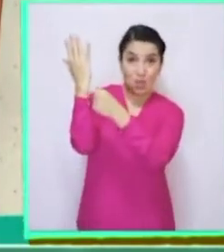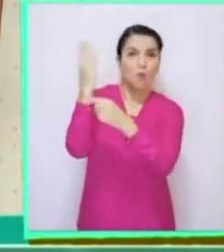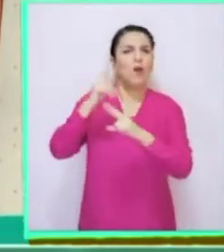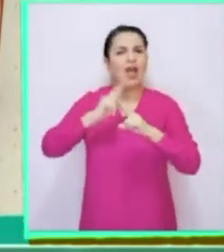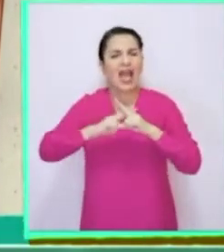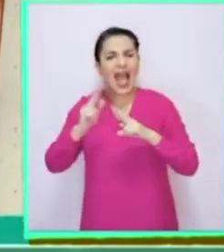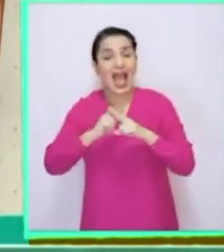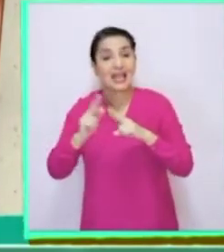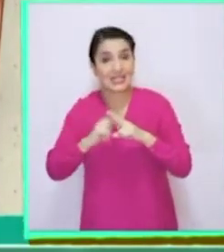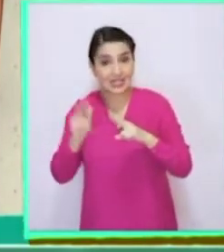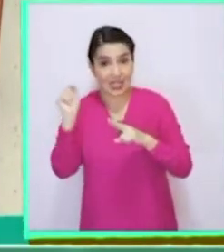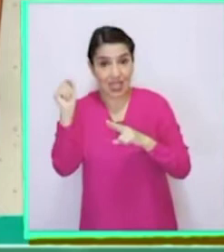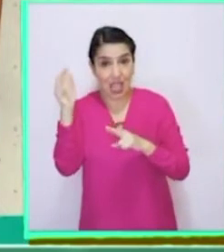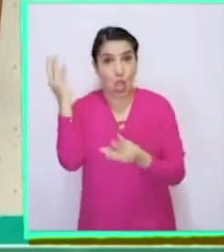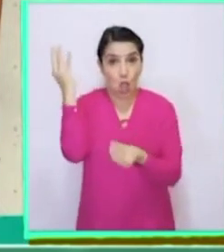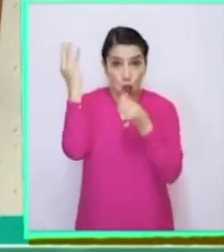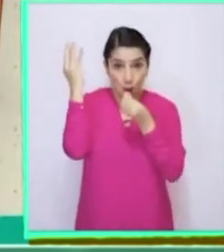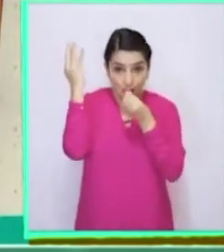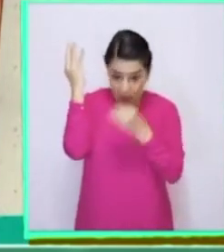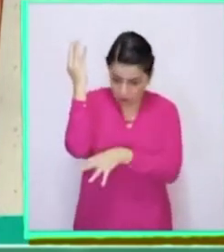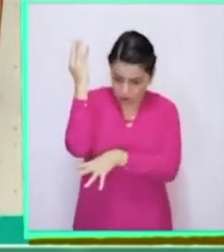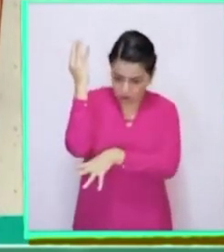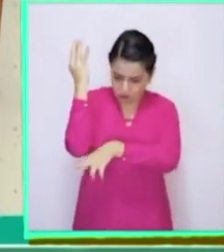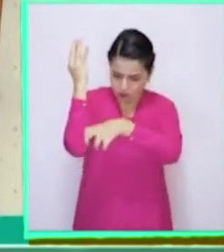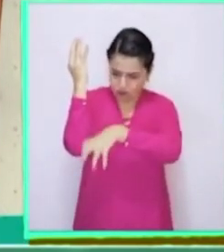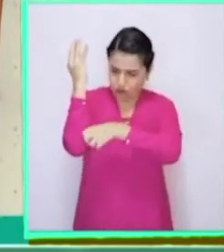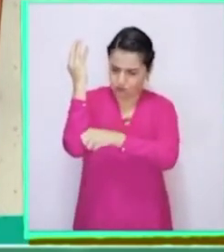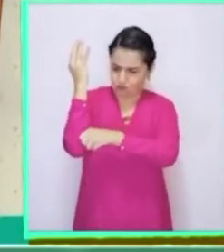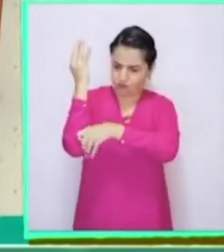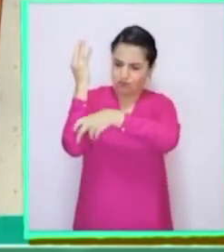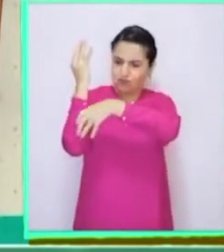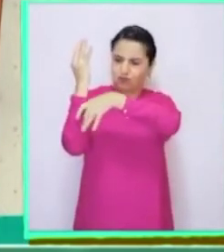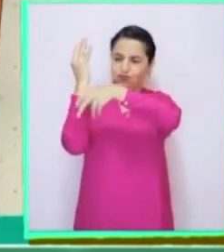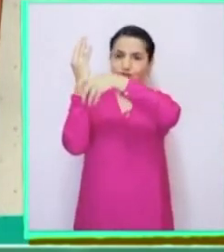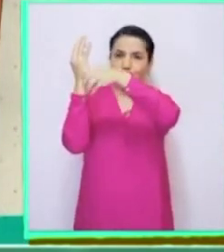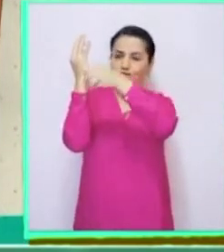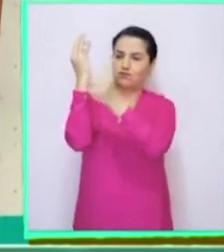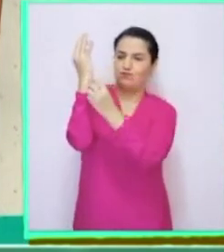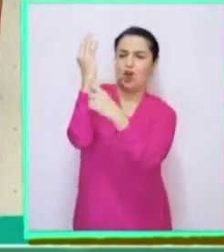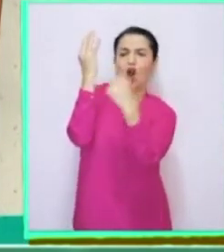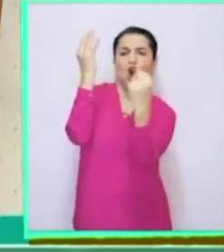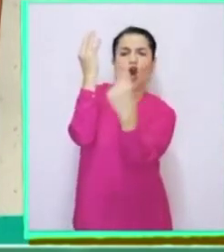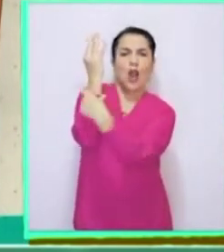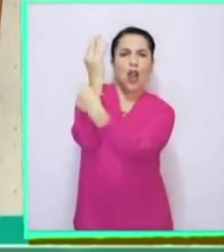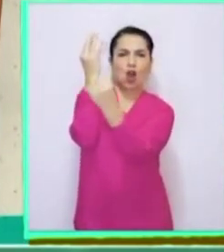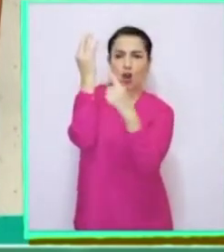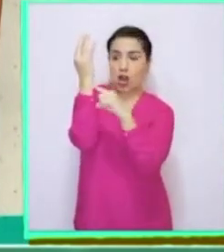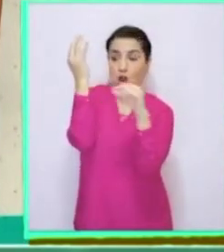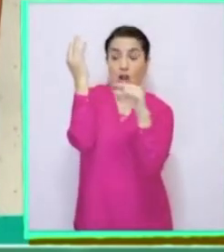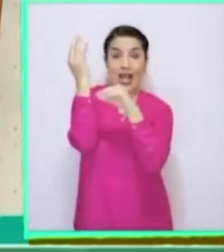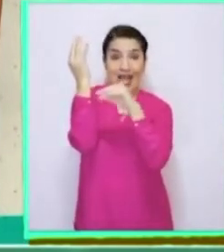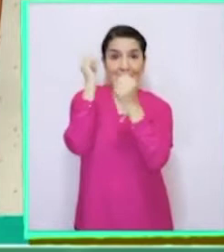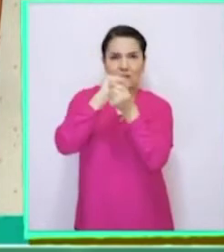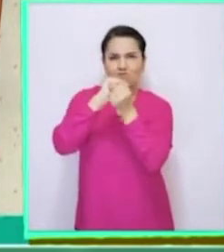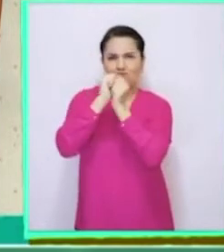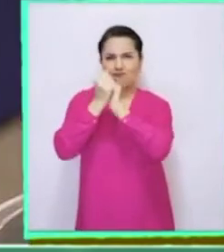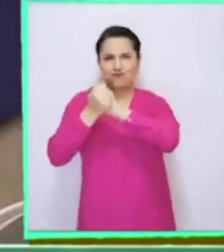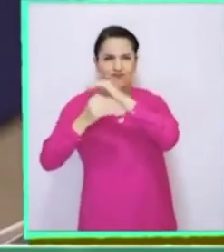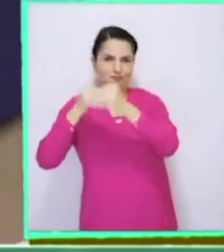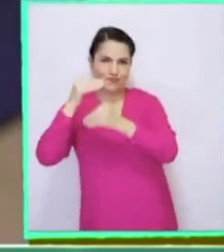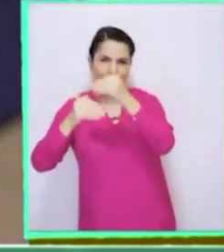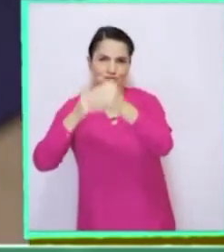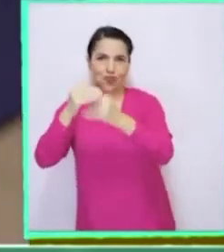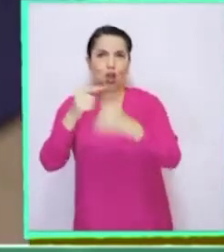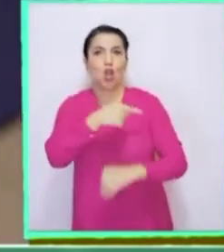por función transportar los nutrientes hacia las hojas, lugar en el que se fabrica el alimento, proceso llamado